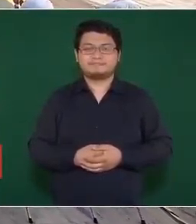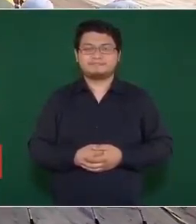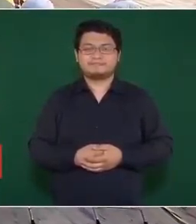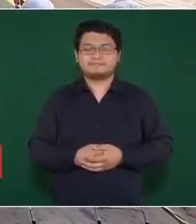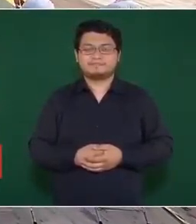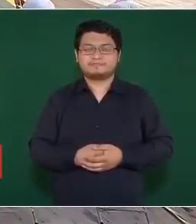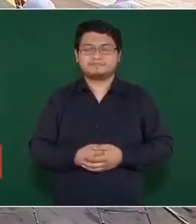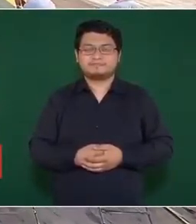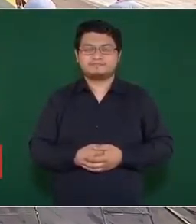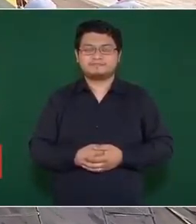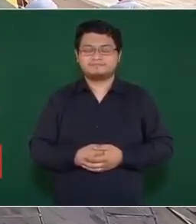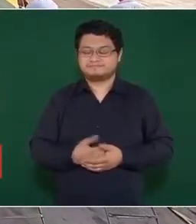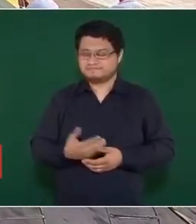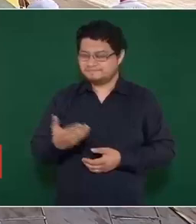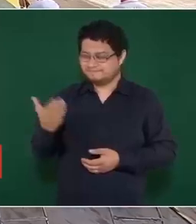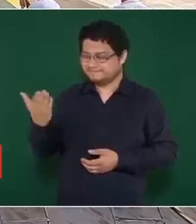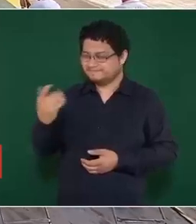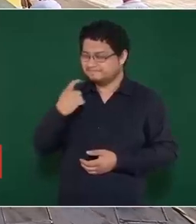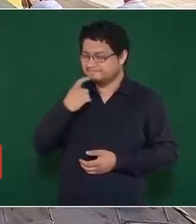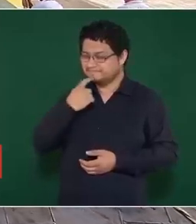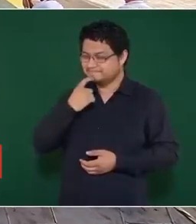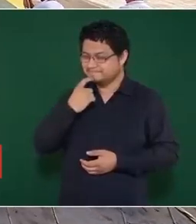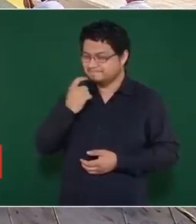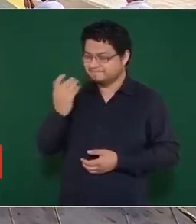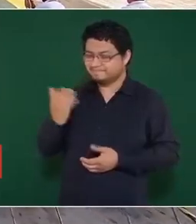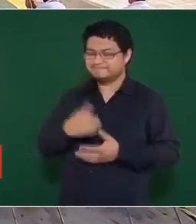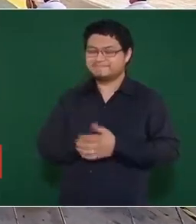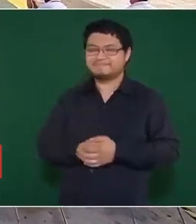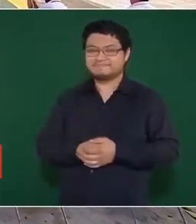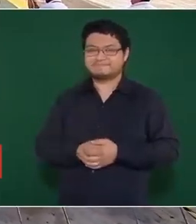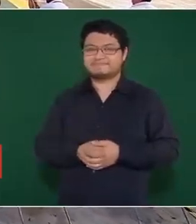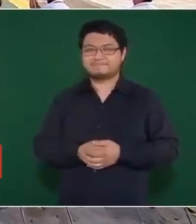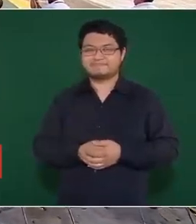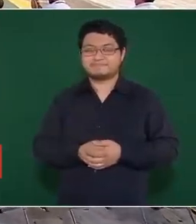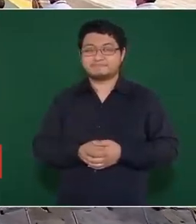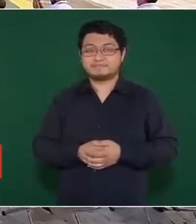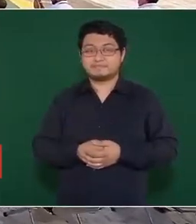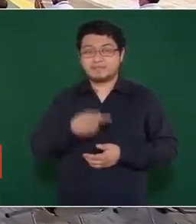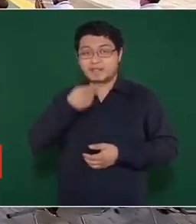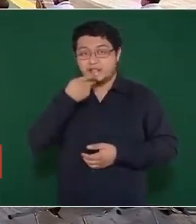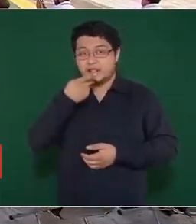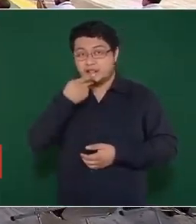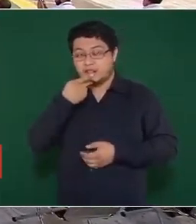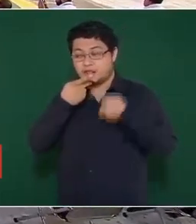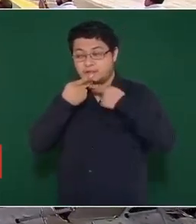Andrés Manuel, el hombre